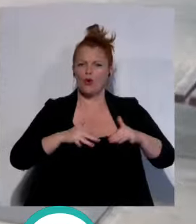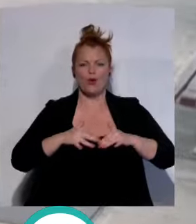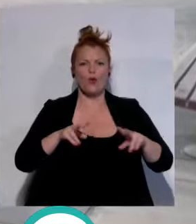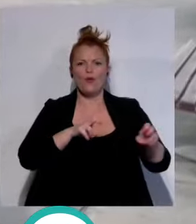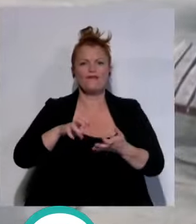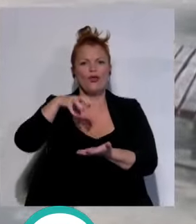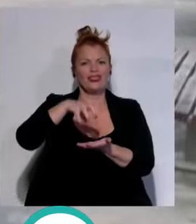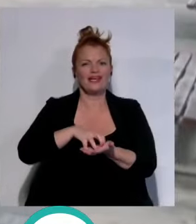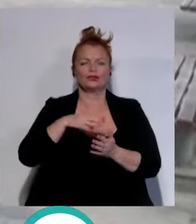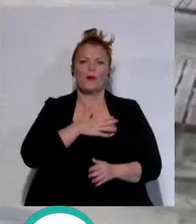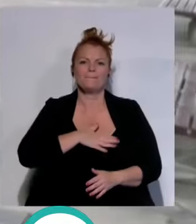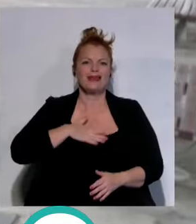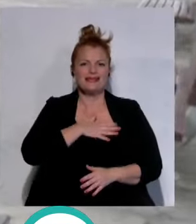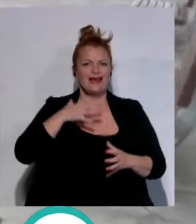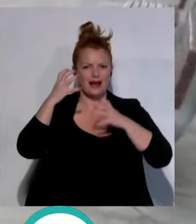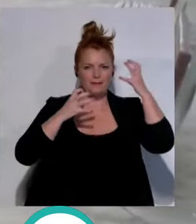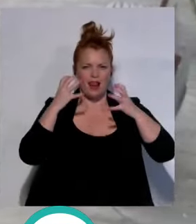nuevo centro de bienestar animal.